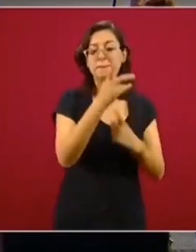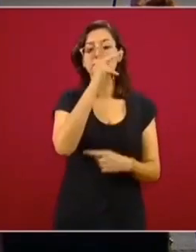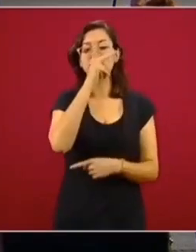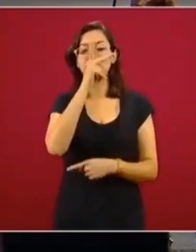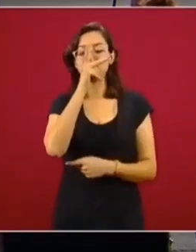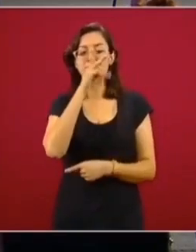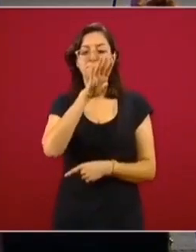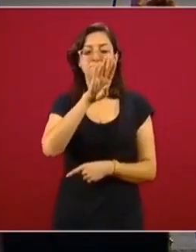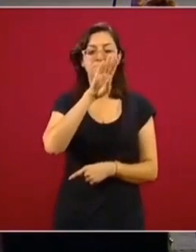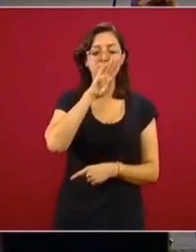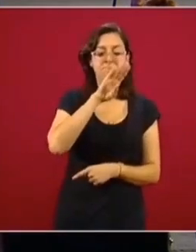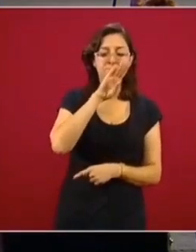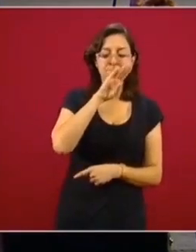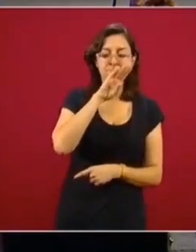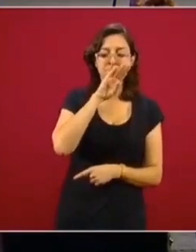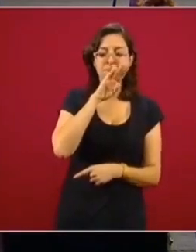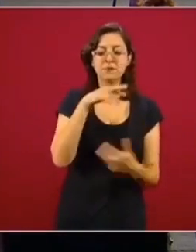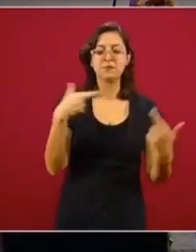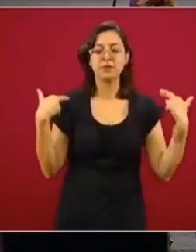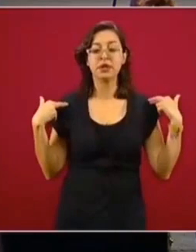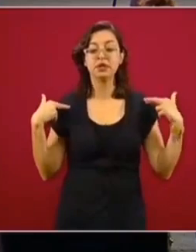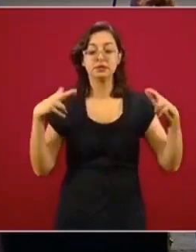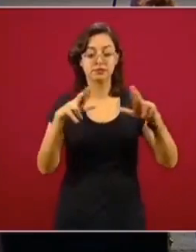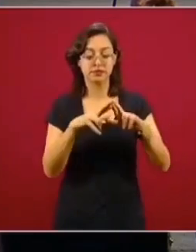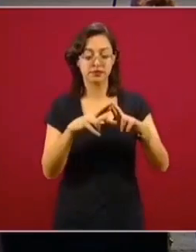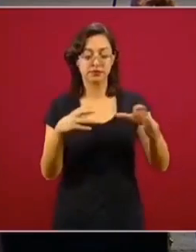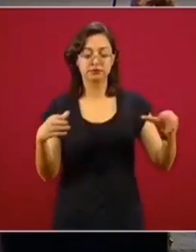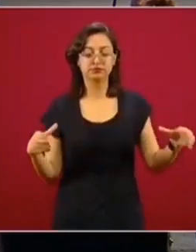madres de familia, maestros.